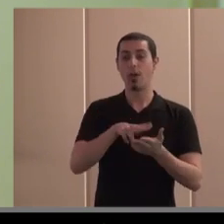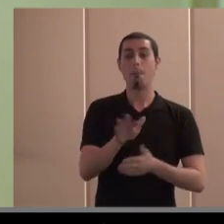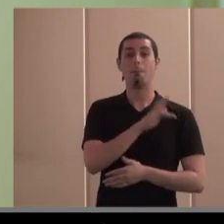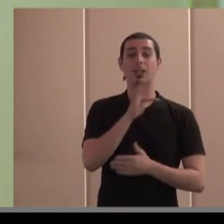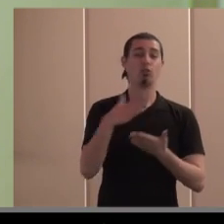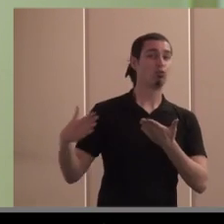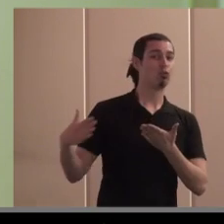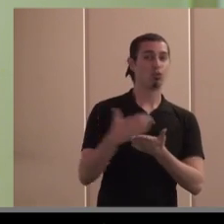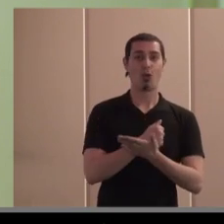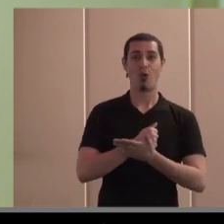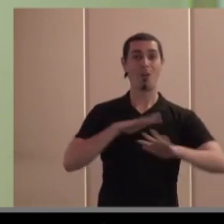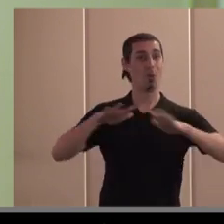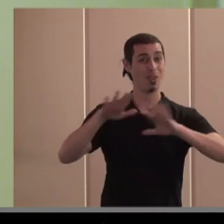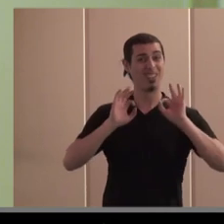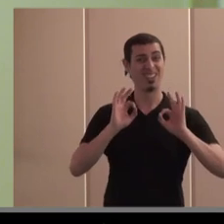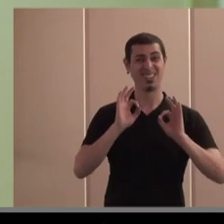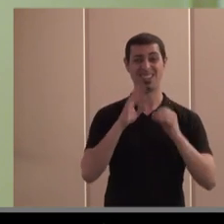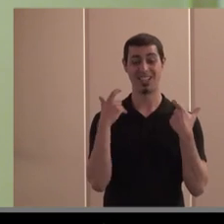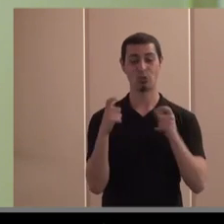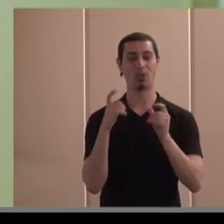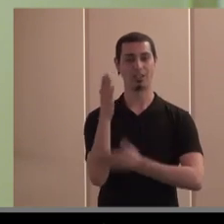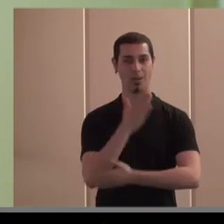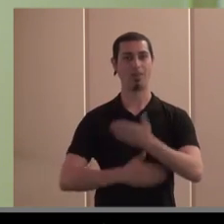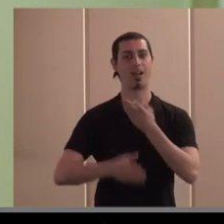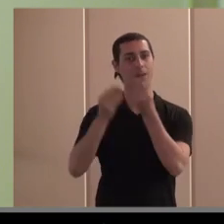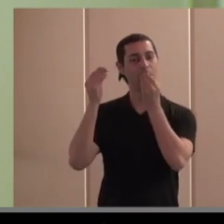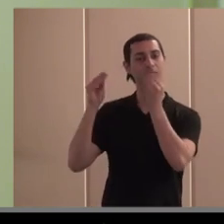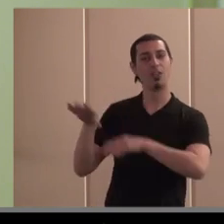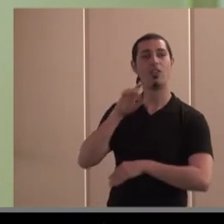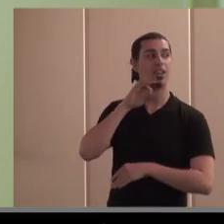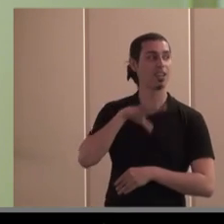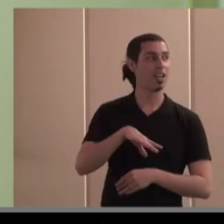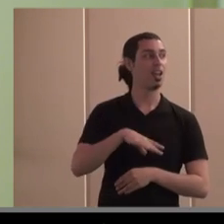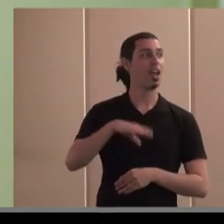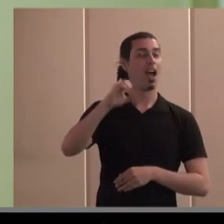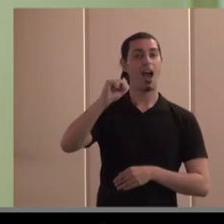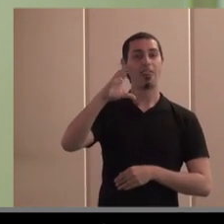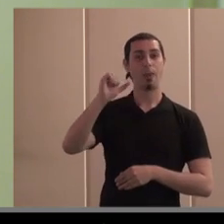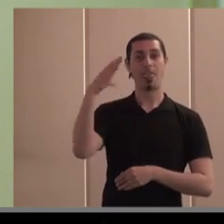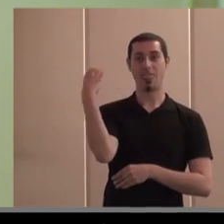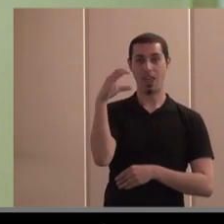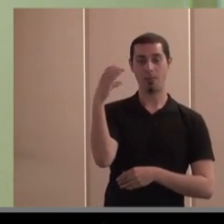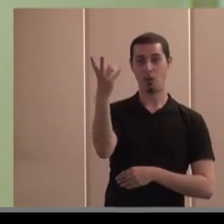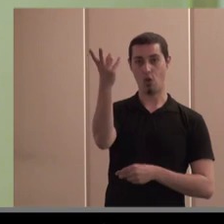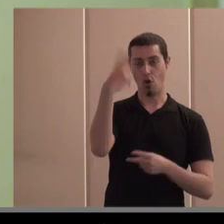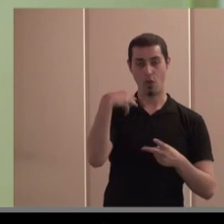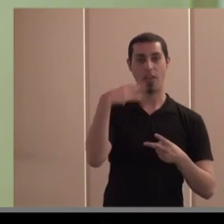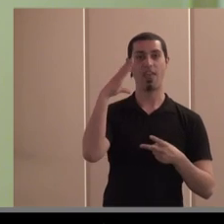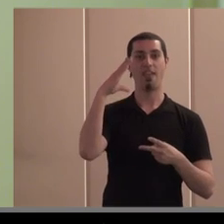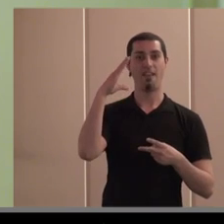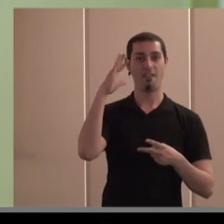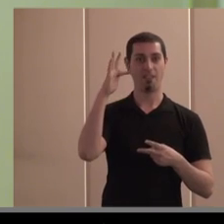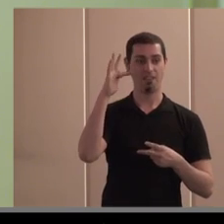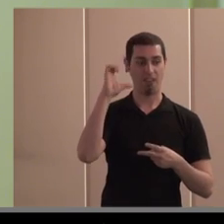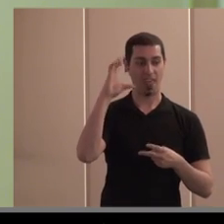está todo el movimiento de la discapacidad representado a través de AFEN CERMI ONCE FEACEN